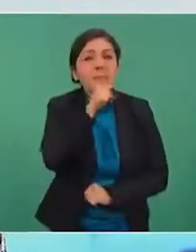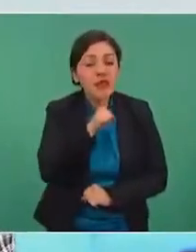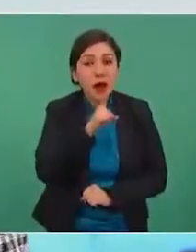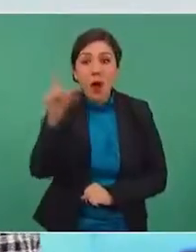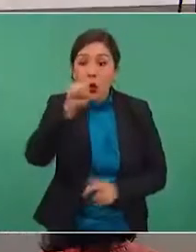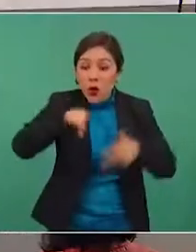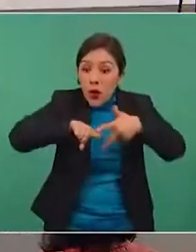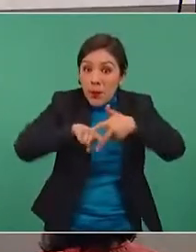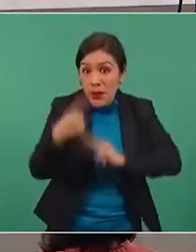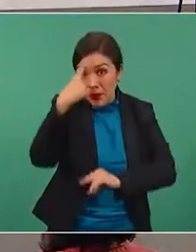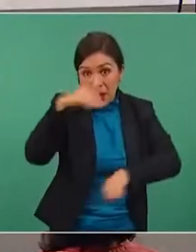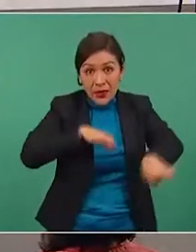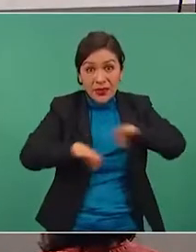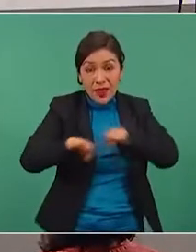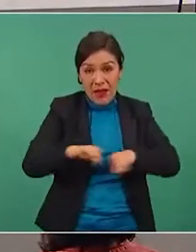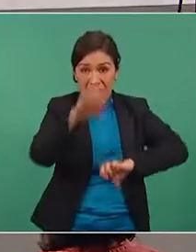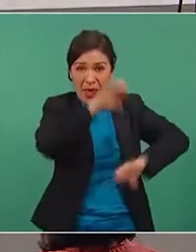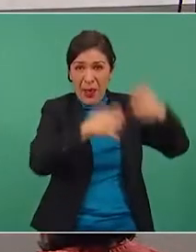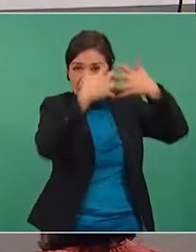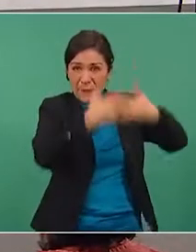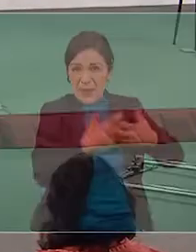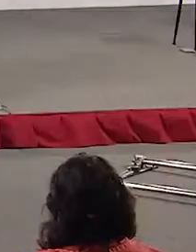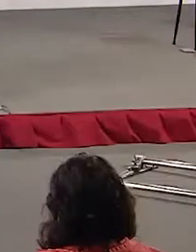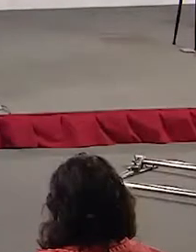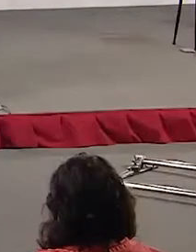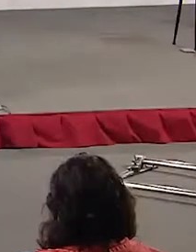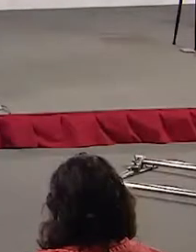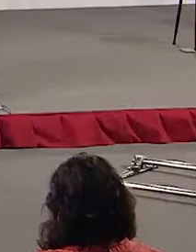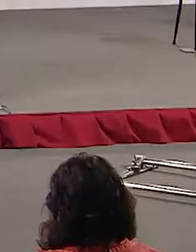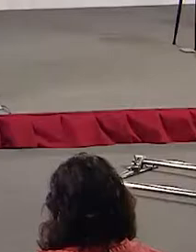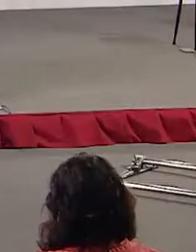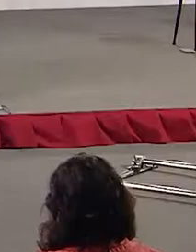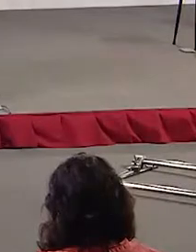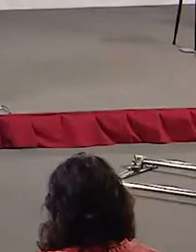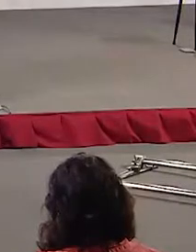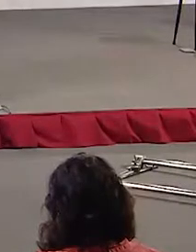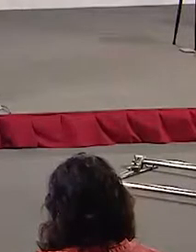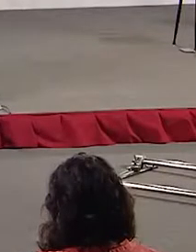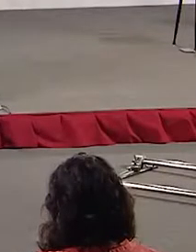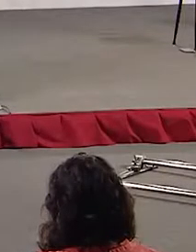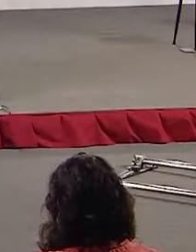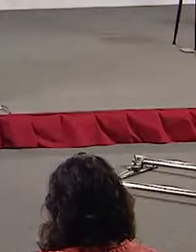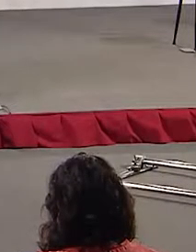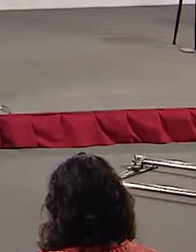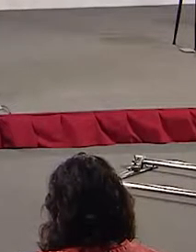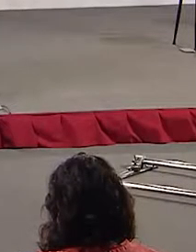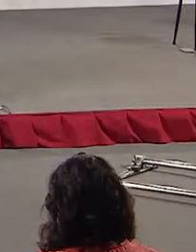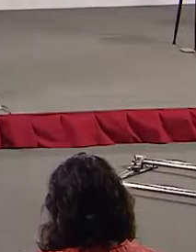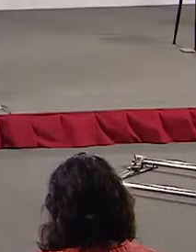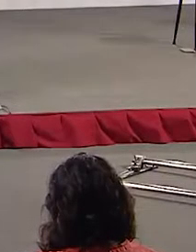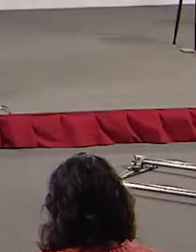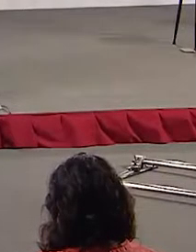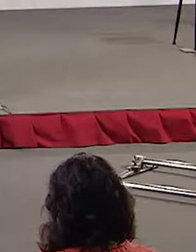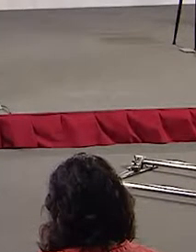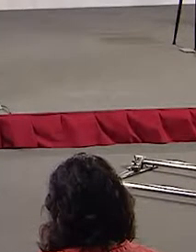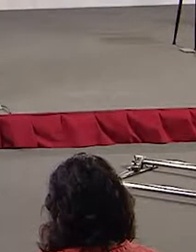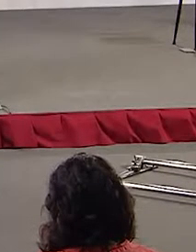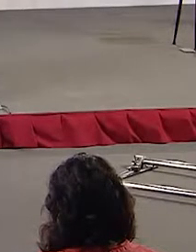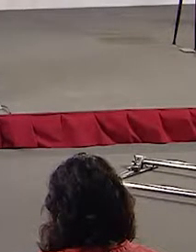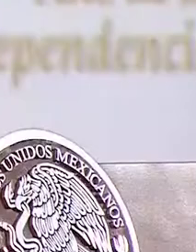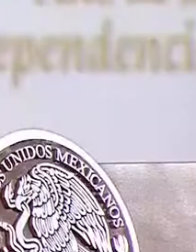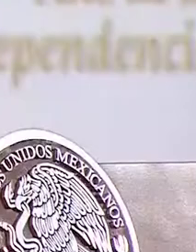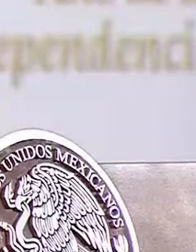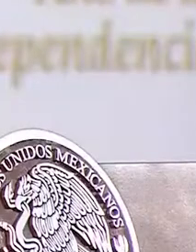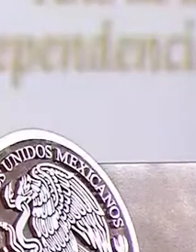Desde el inicio de las operaciones de la empresa gas bienestar, el costo por kilogramo de gas LP ha sido de 20 pesos por